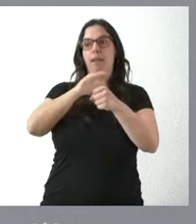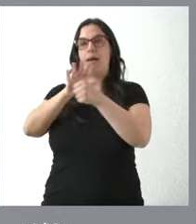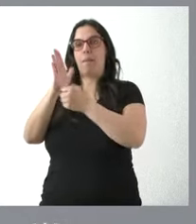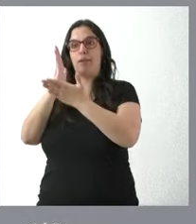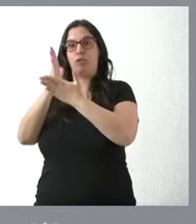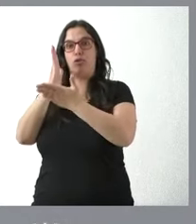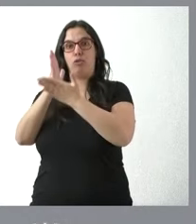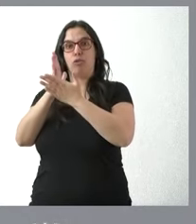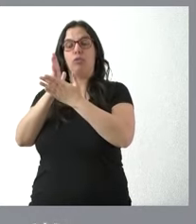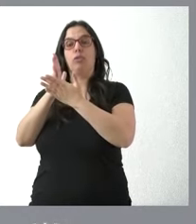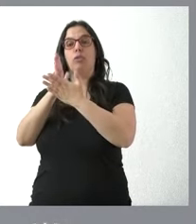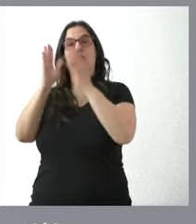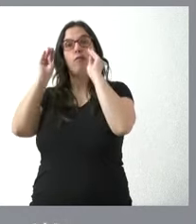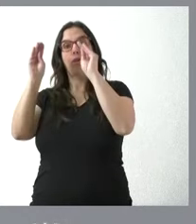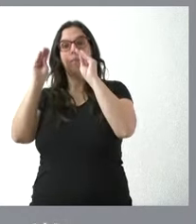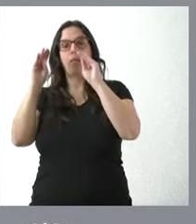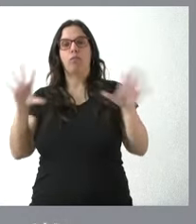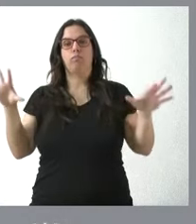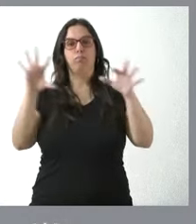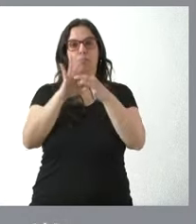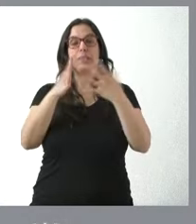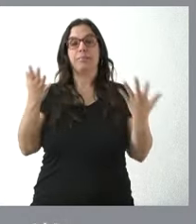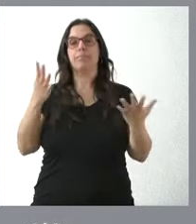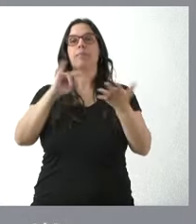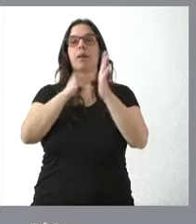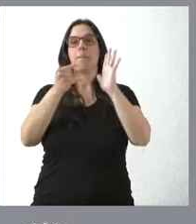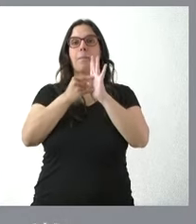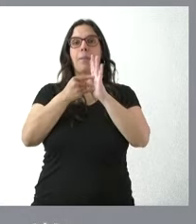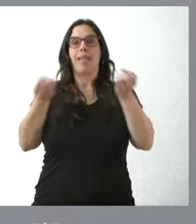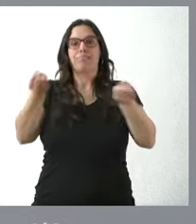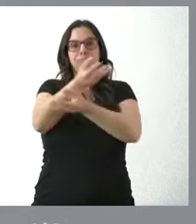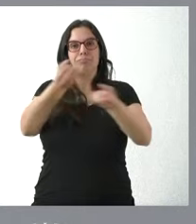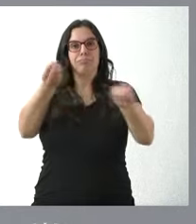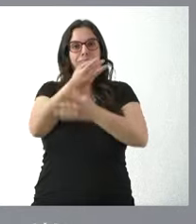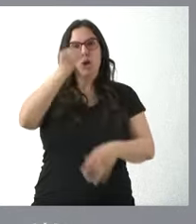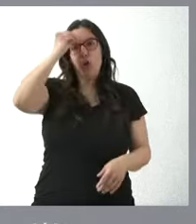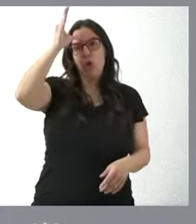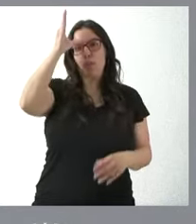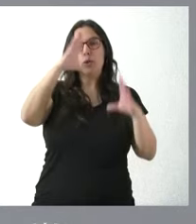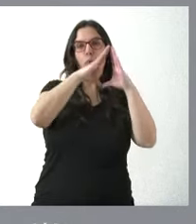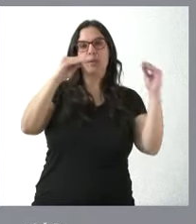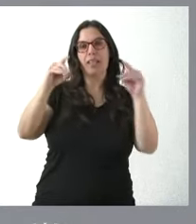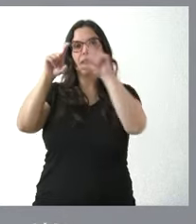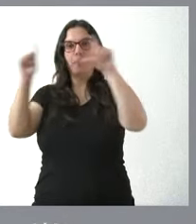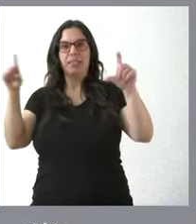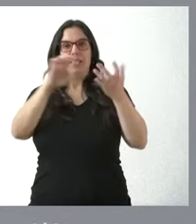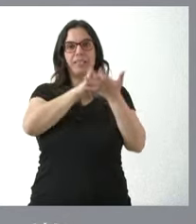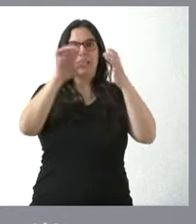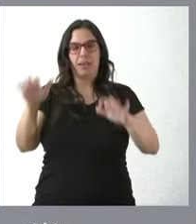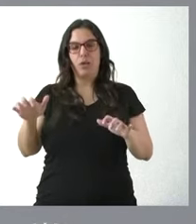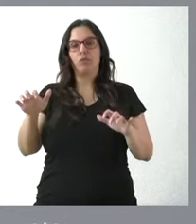comunidad autónoma y se aprueba en consecuencia el nuevo plan de transferencia del conocimiento Universidad-Empresa en Castilla y León,